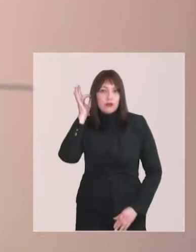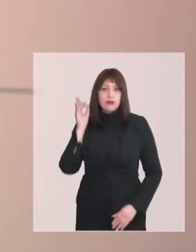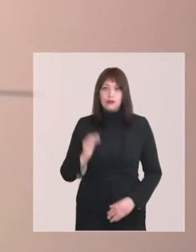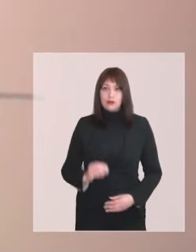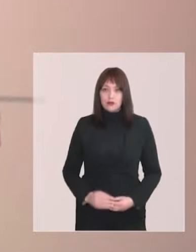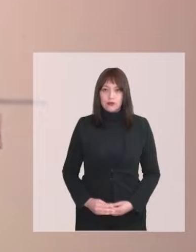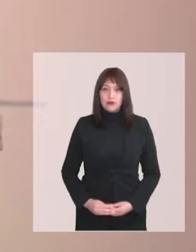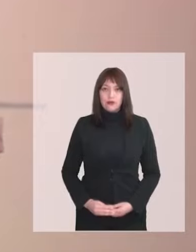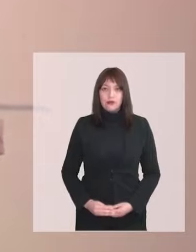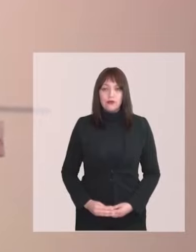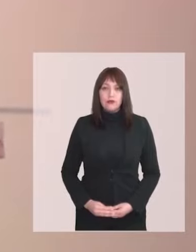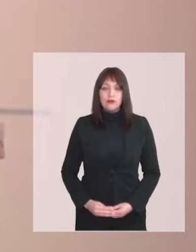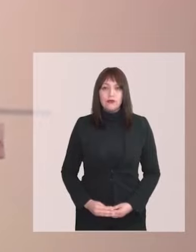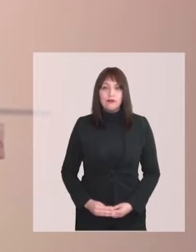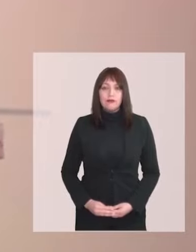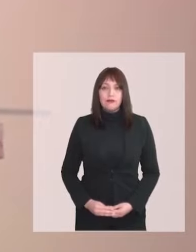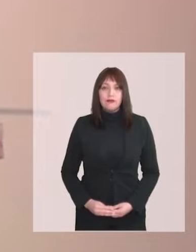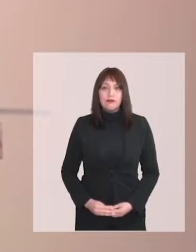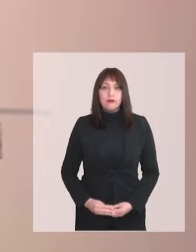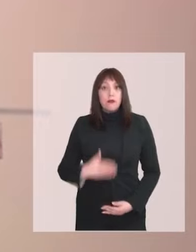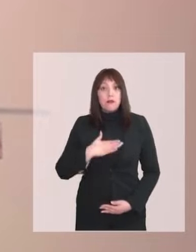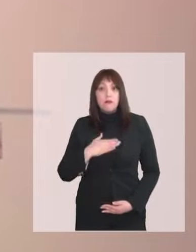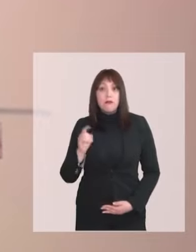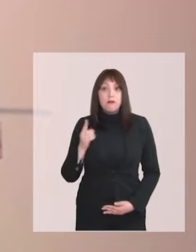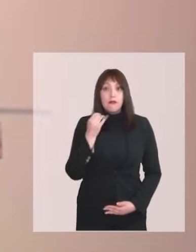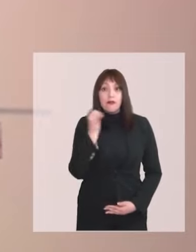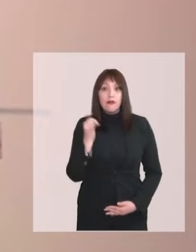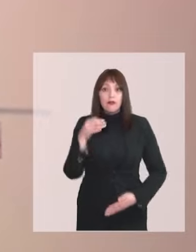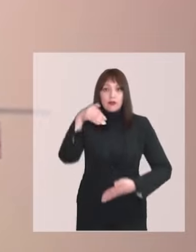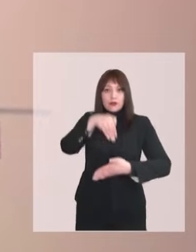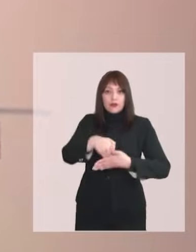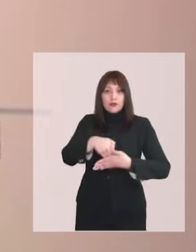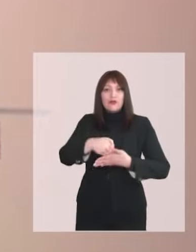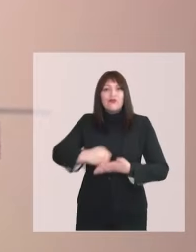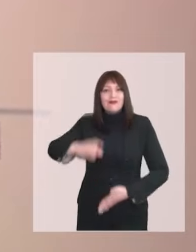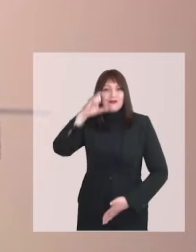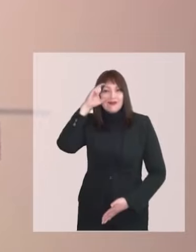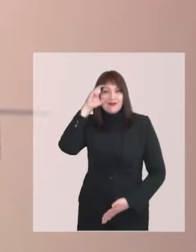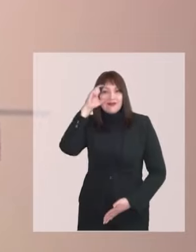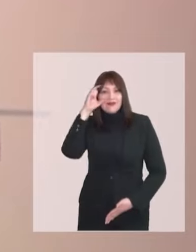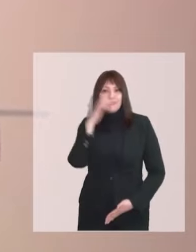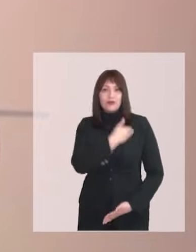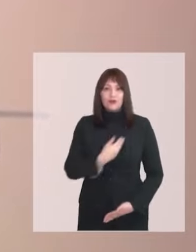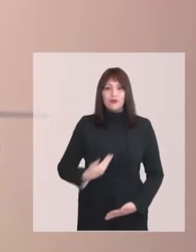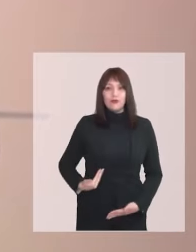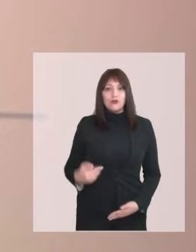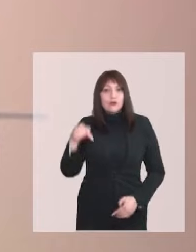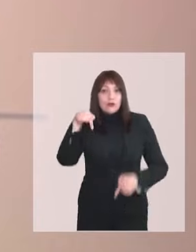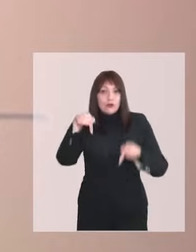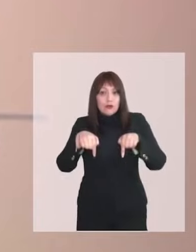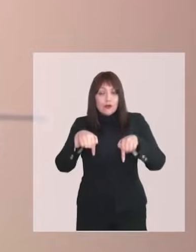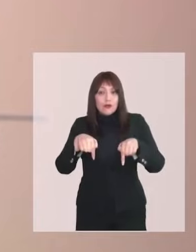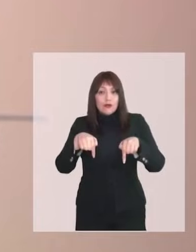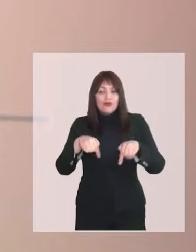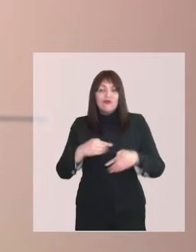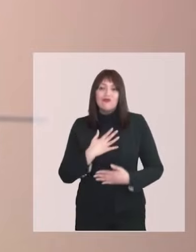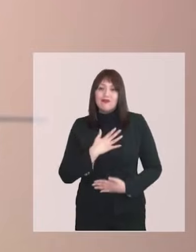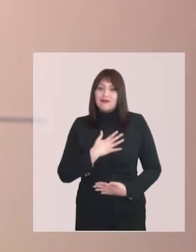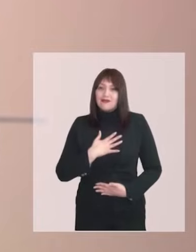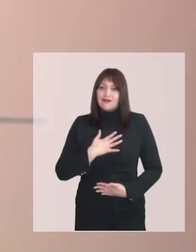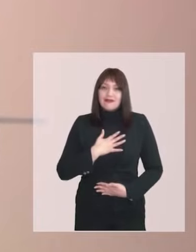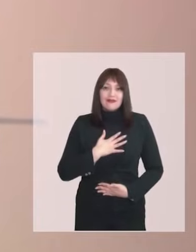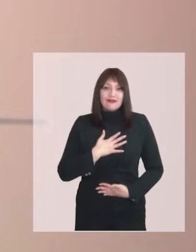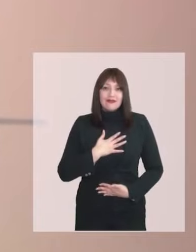especialmente los de las mujeres. Mi primer voto en la vida fue por Salvador Allende. Y hoy,